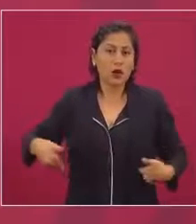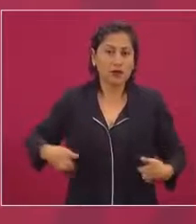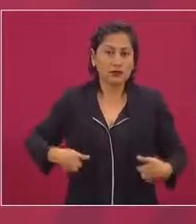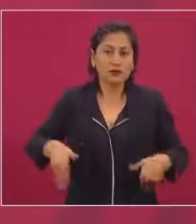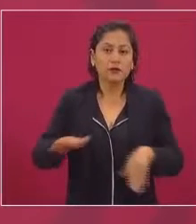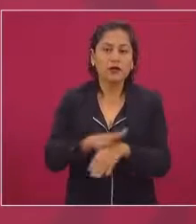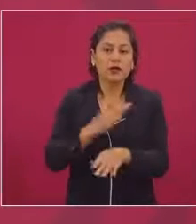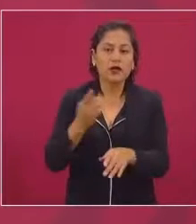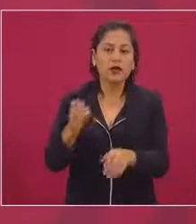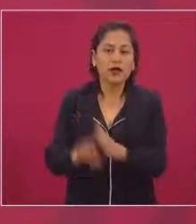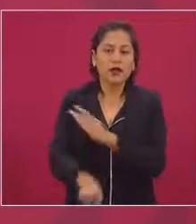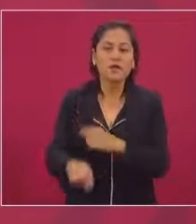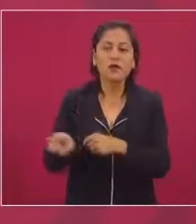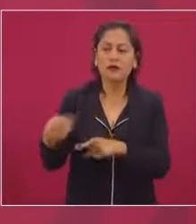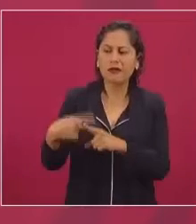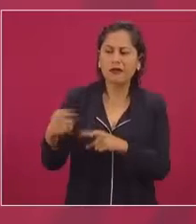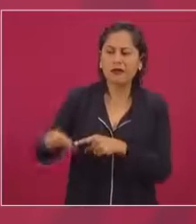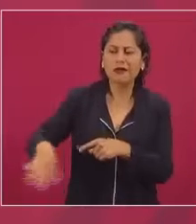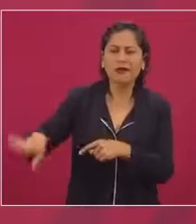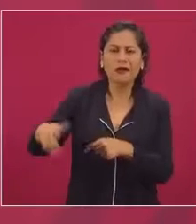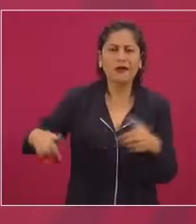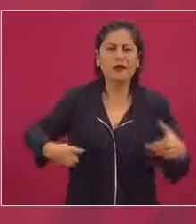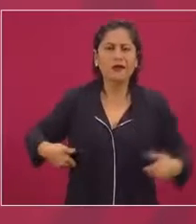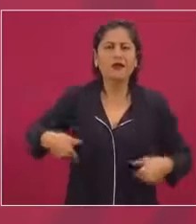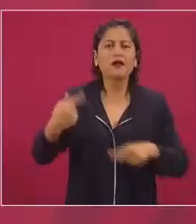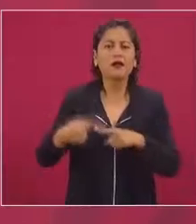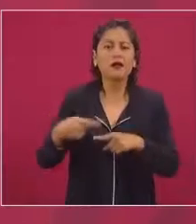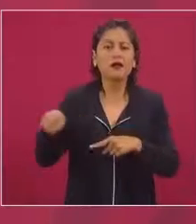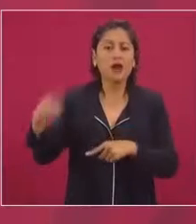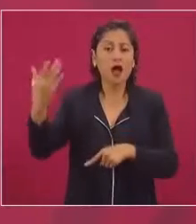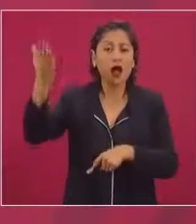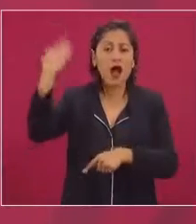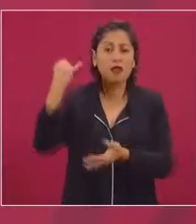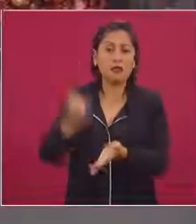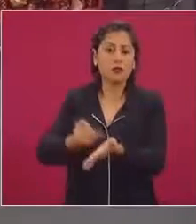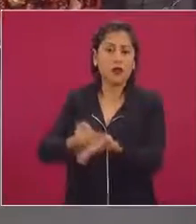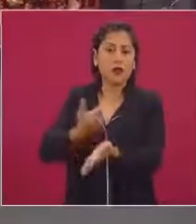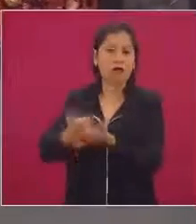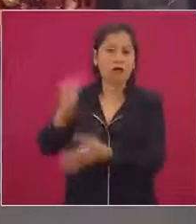a los que se sentían dueños de México,